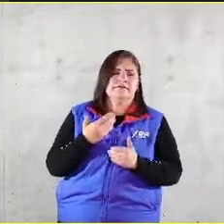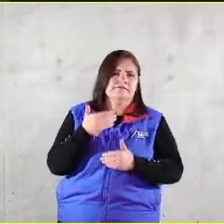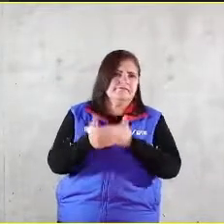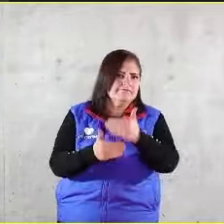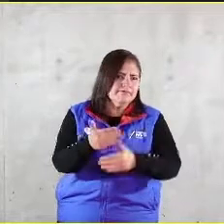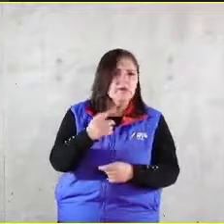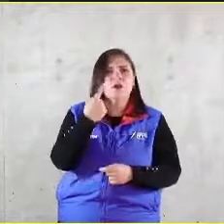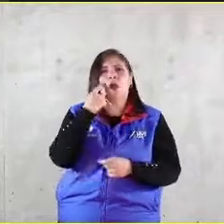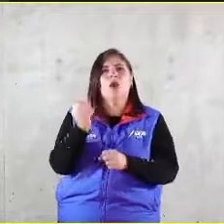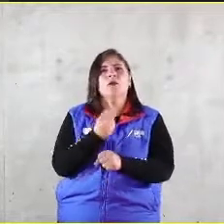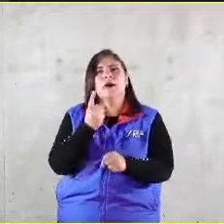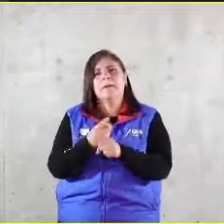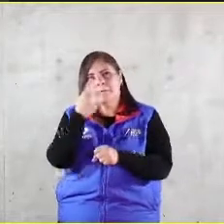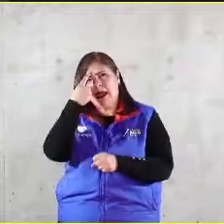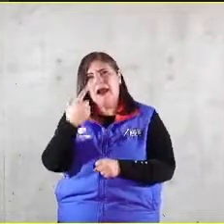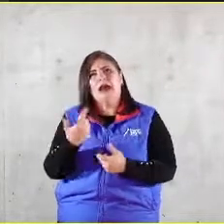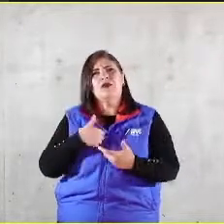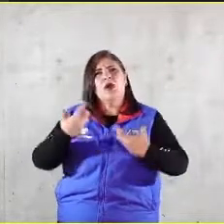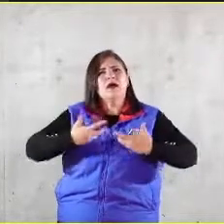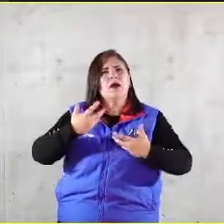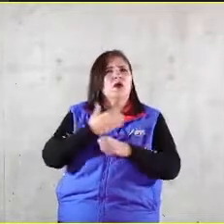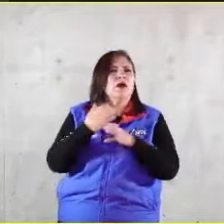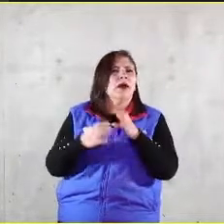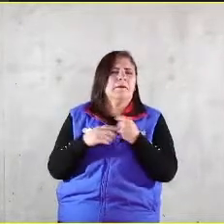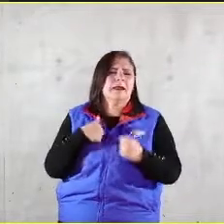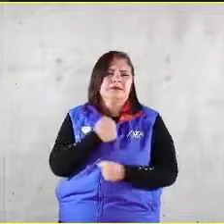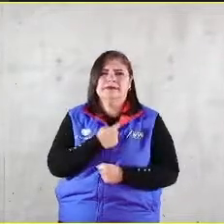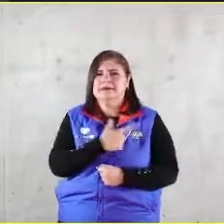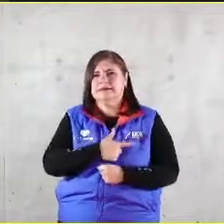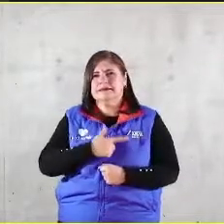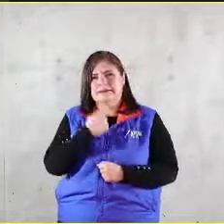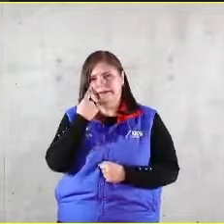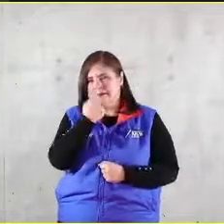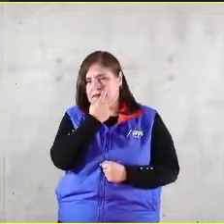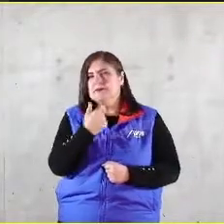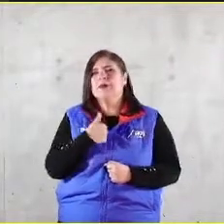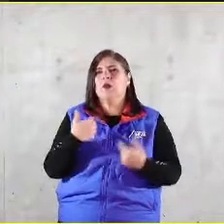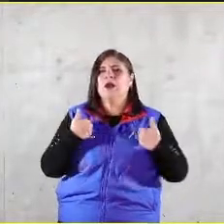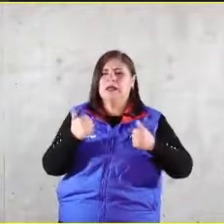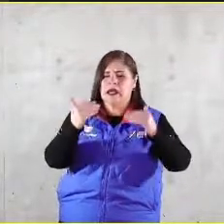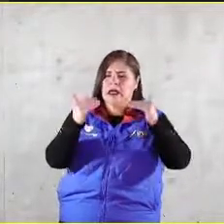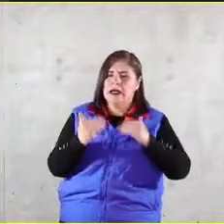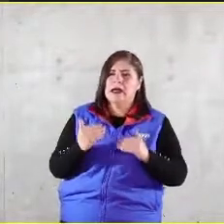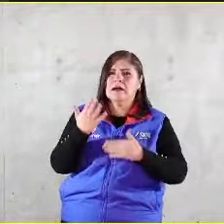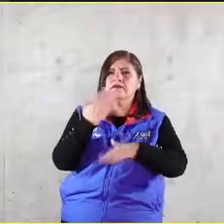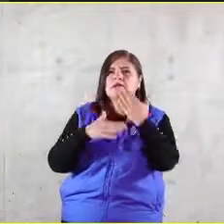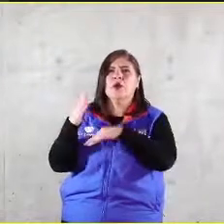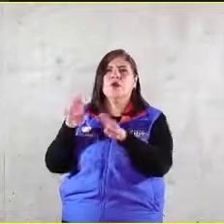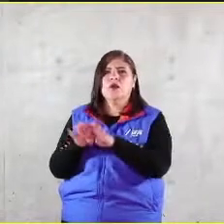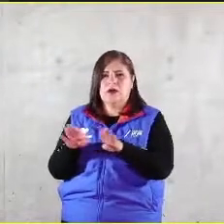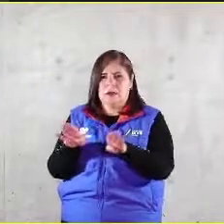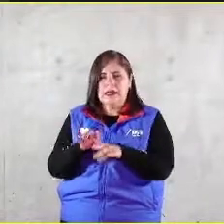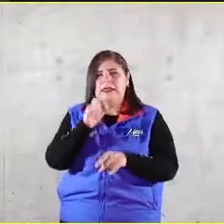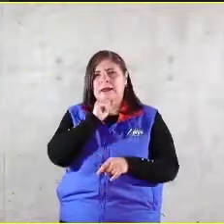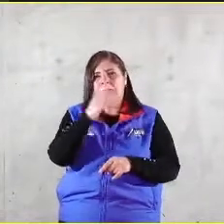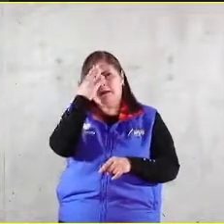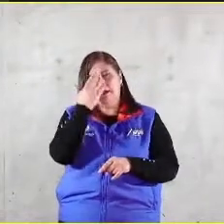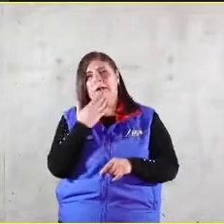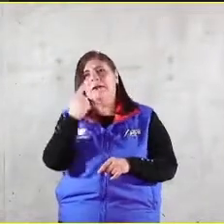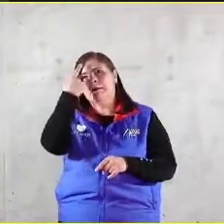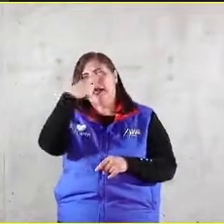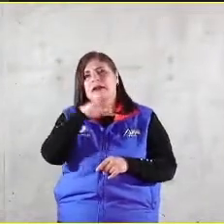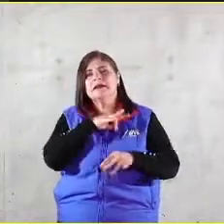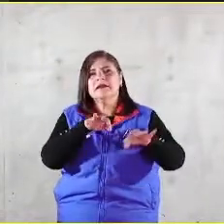lo que más disfruto. Y por aquí abajo, entender cómo ser exitoso y la habilidad para balancear el trabajo y la vida familiar.